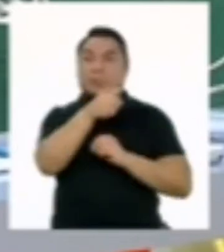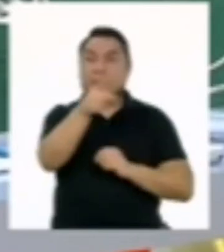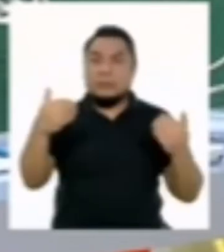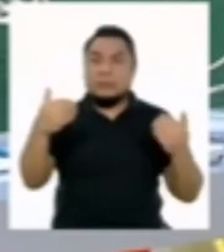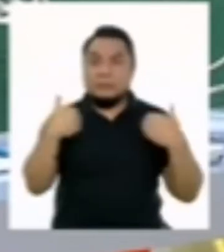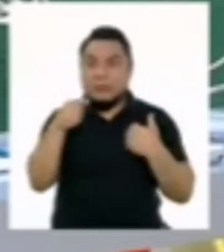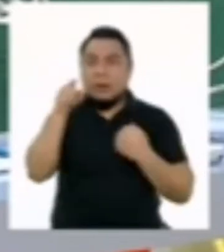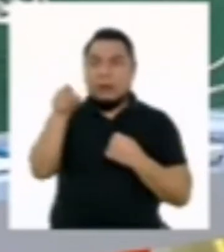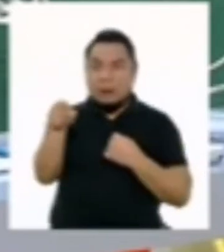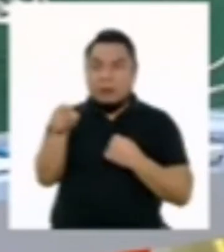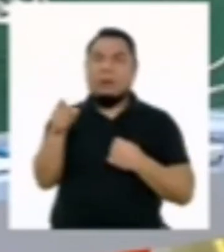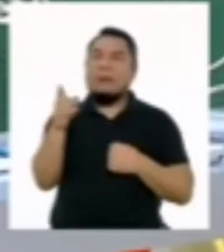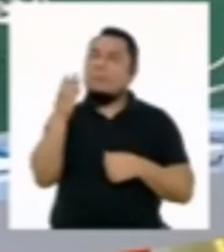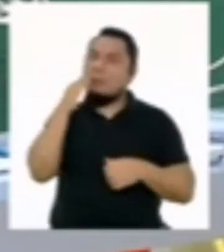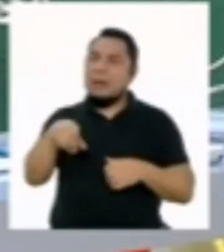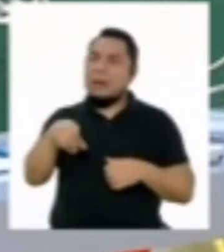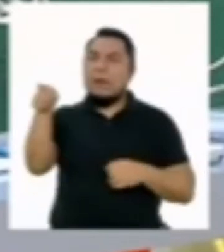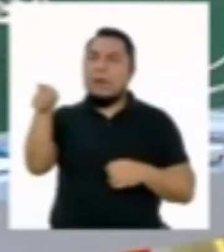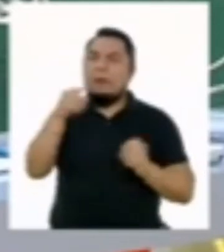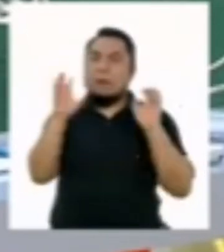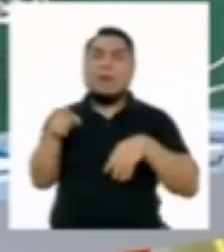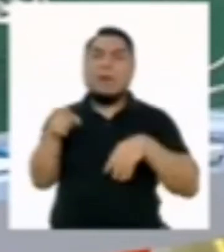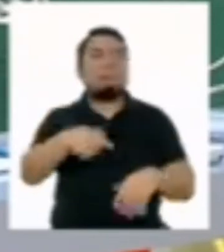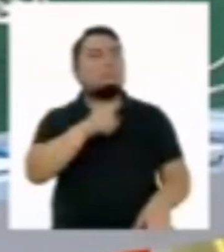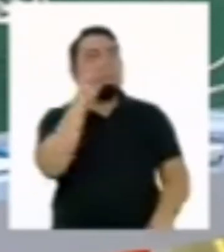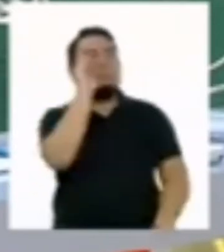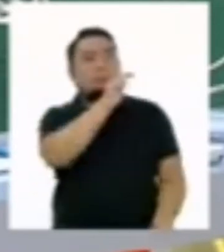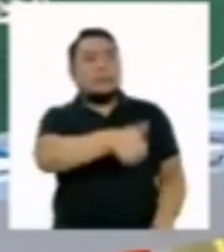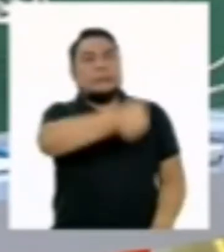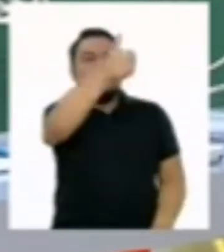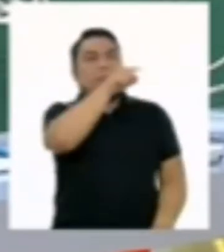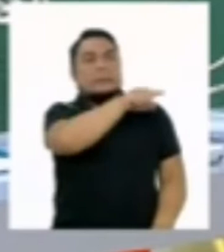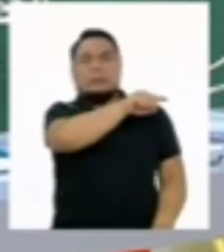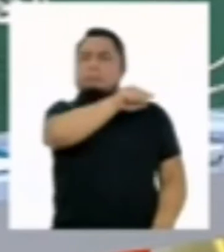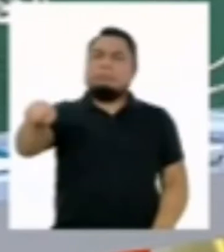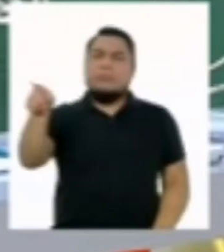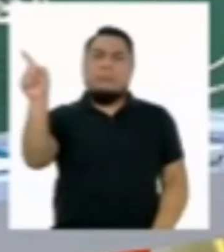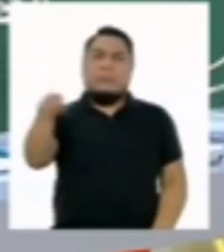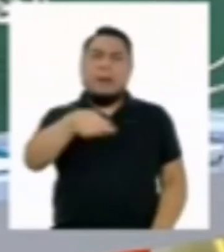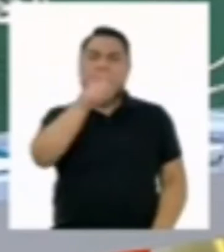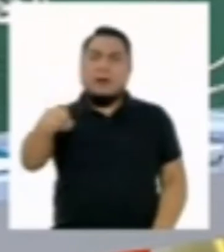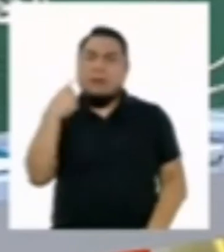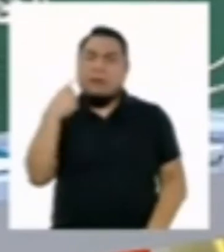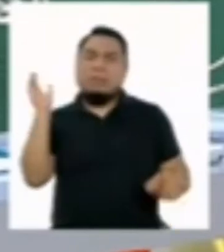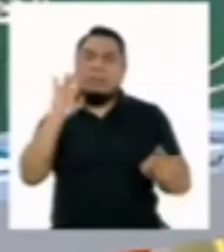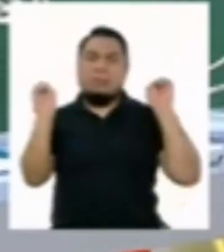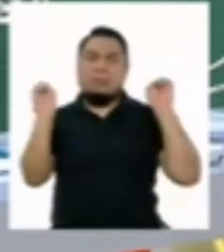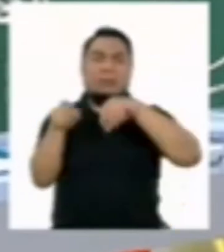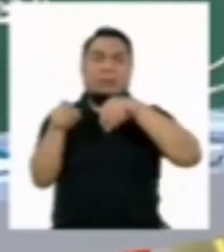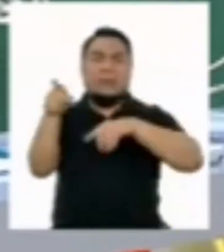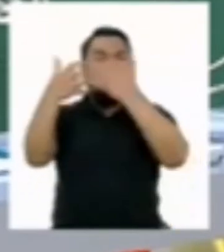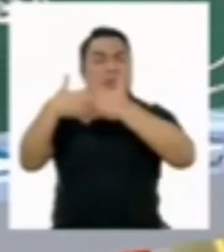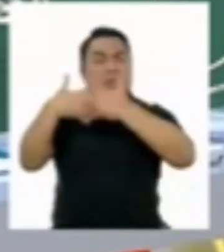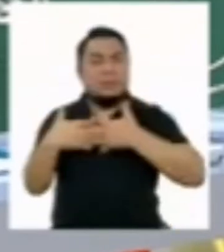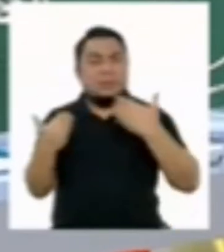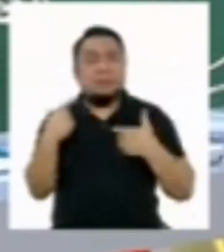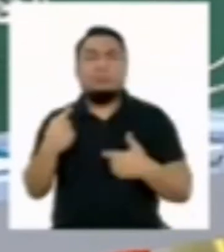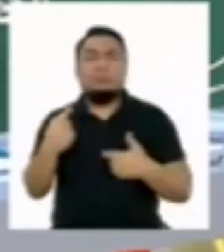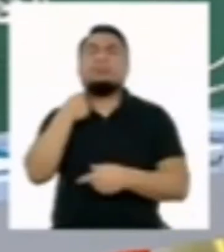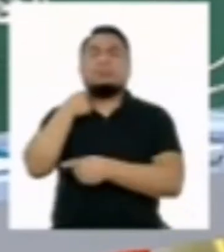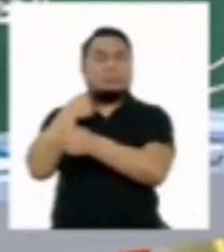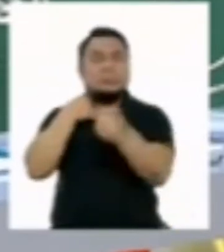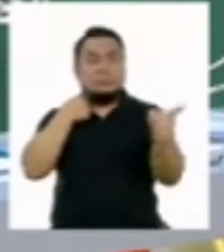que existan estos casos, acudamos a las autoridades para que traten de intervenir frente a las malas prácticas que tengan aquellas empresas que